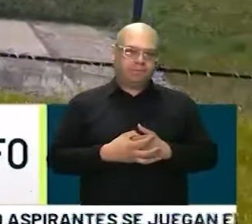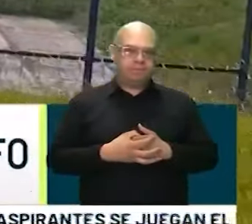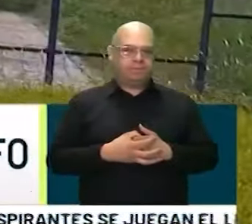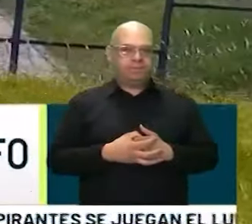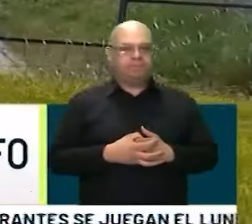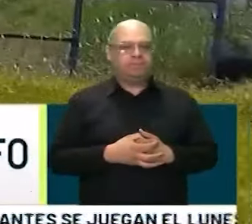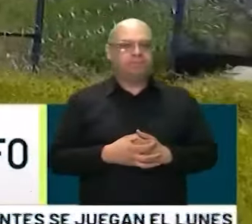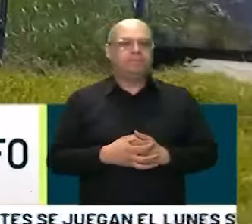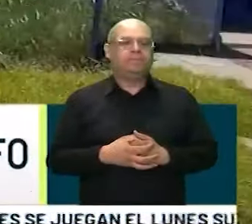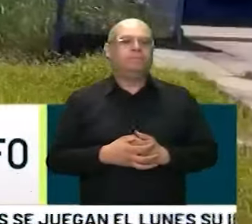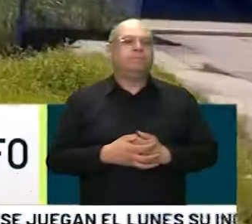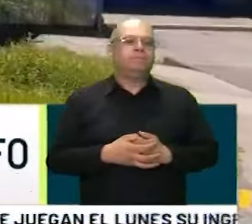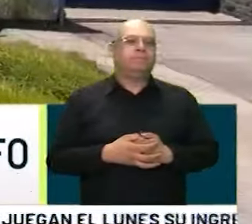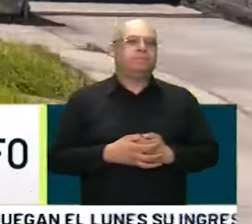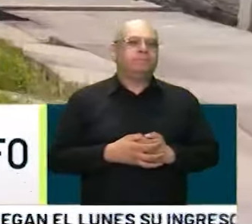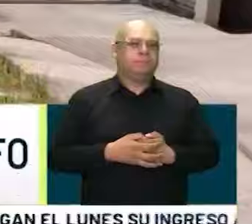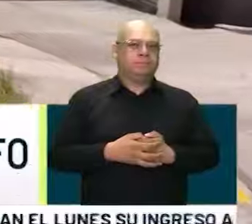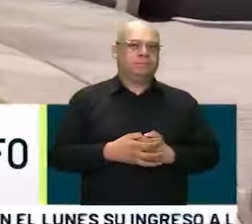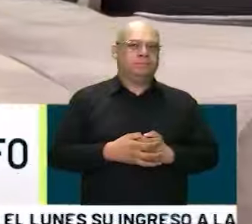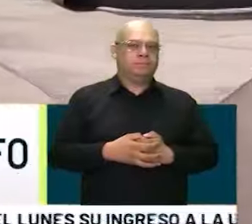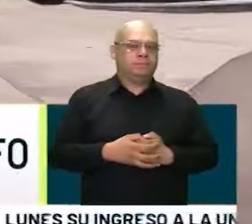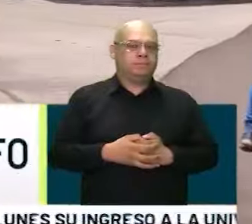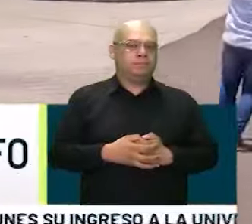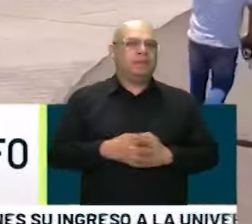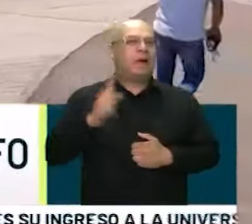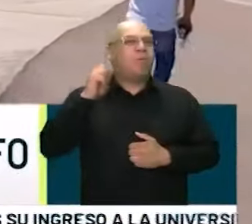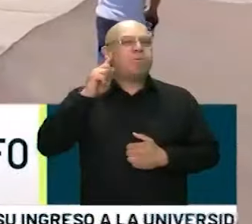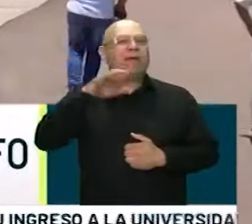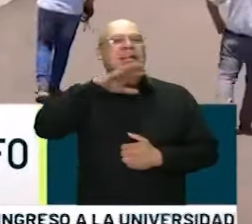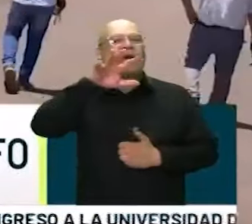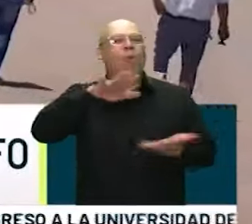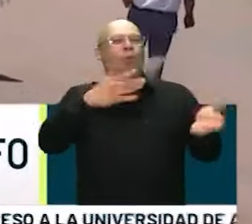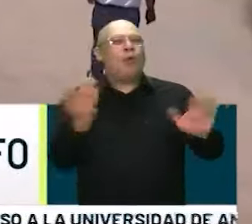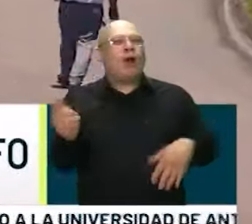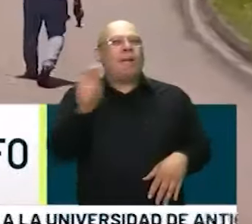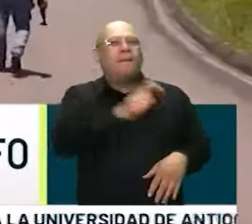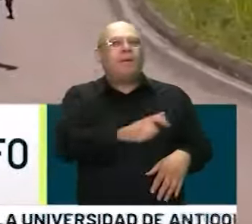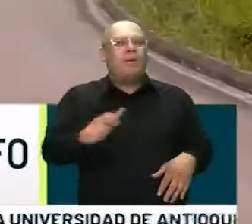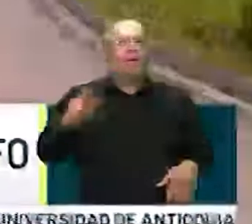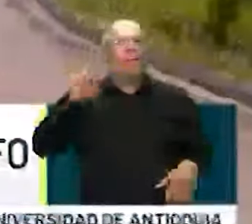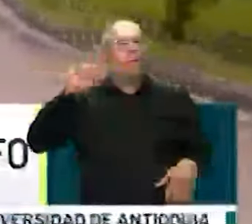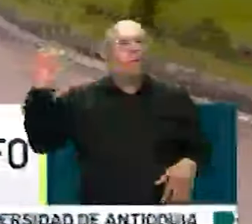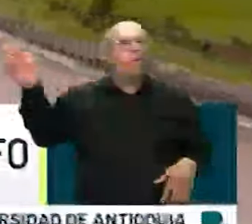¡Se está muriendo la gente! ¡Se denunció!